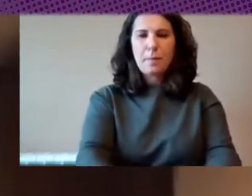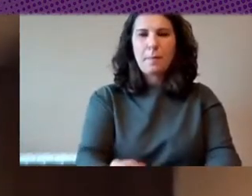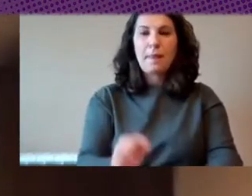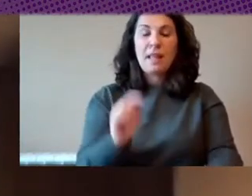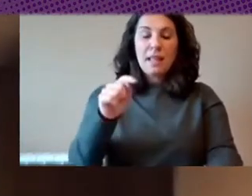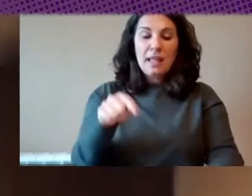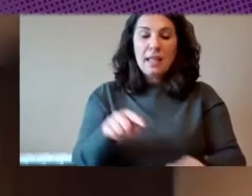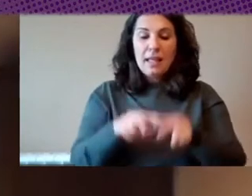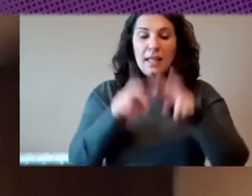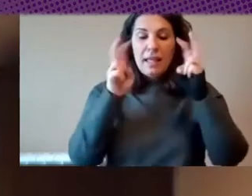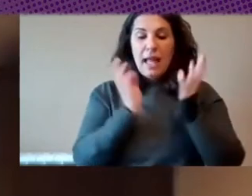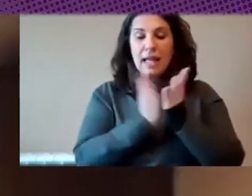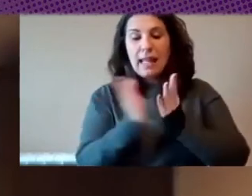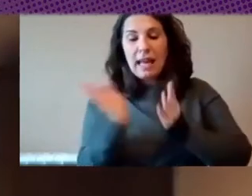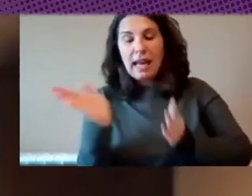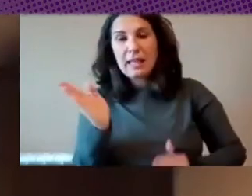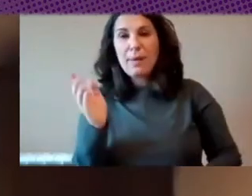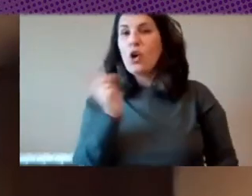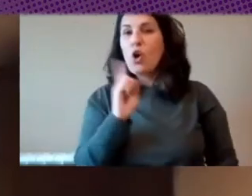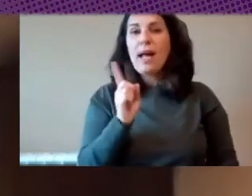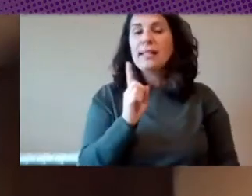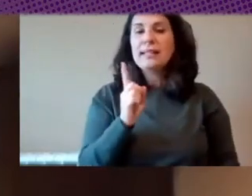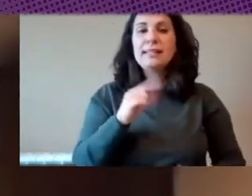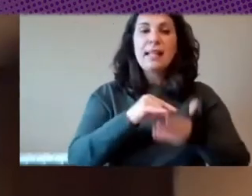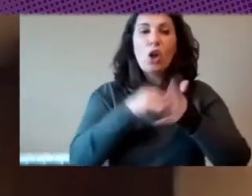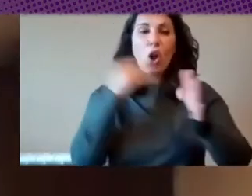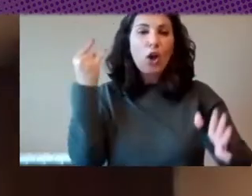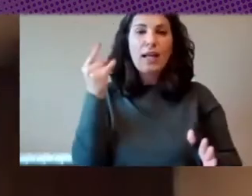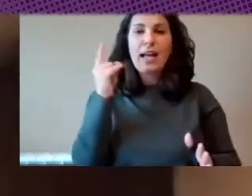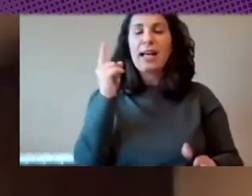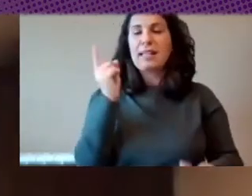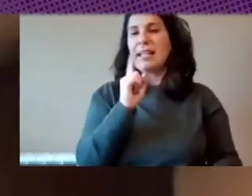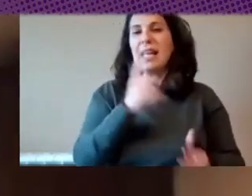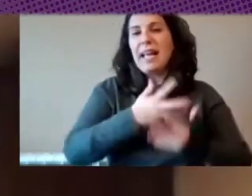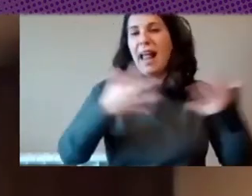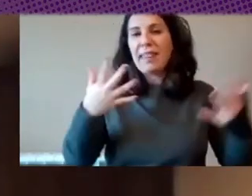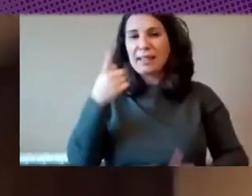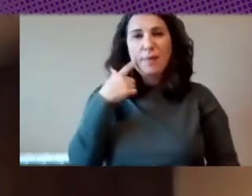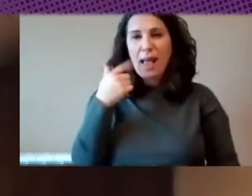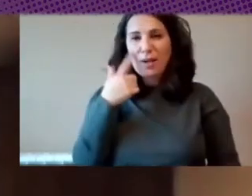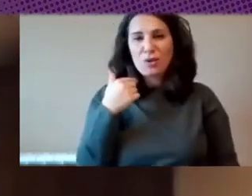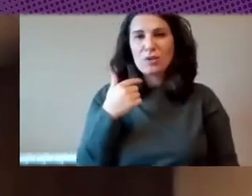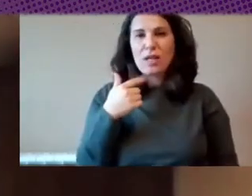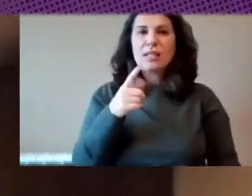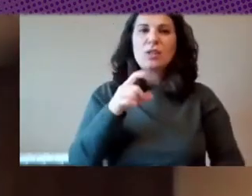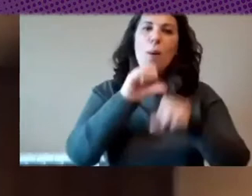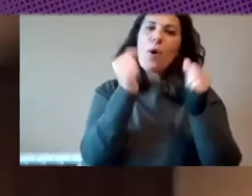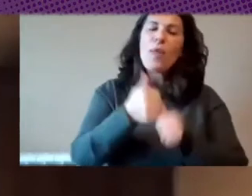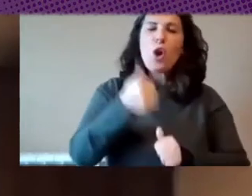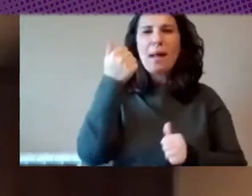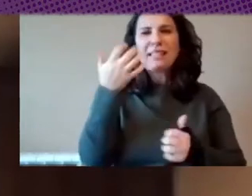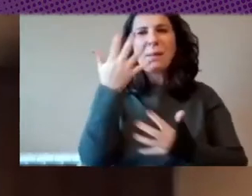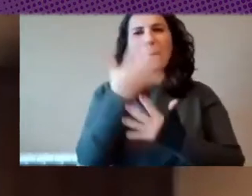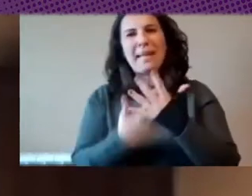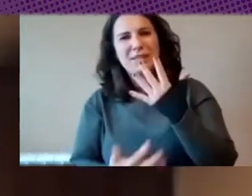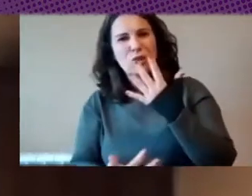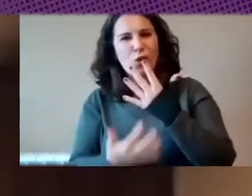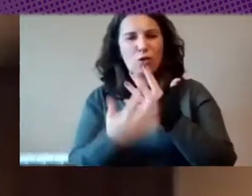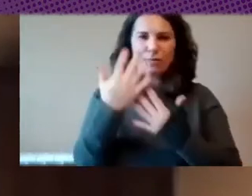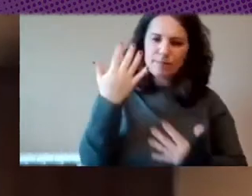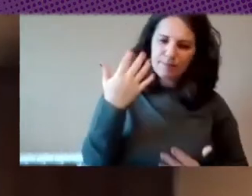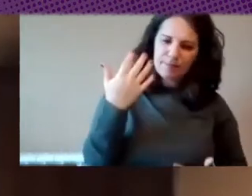la alternativa no es ni las grandes tecnológicas ni los grandes bancos sino un modelo mixto entre la